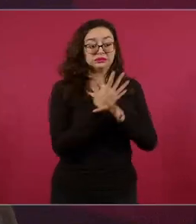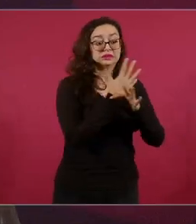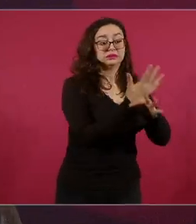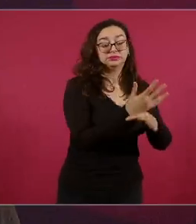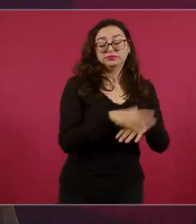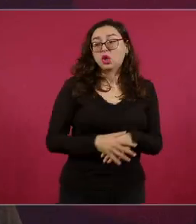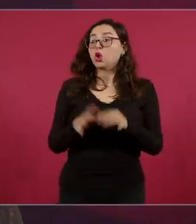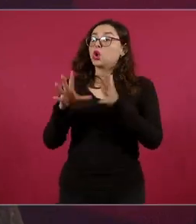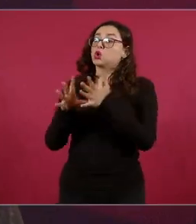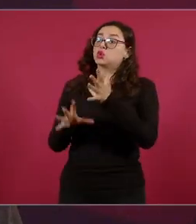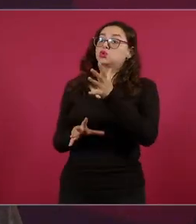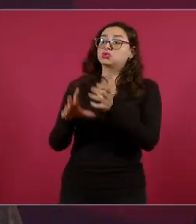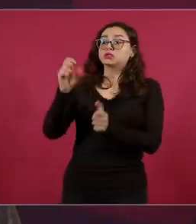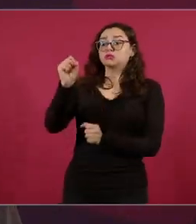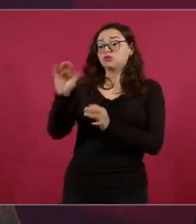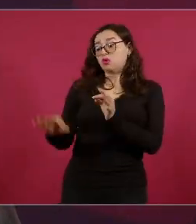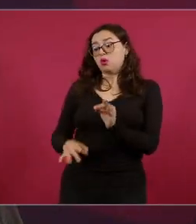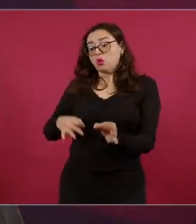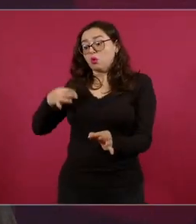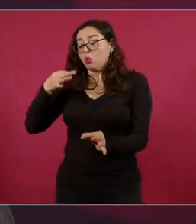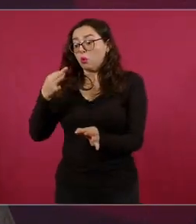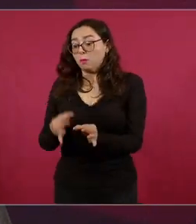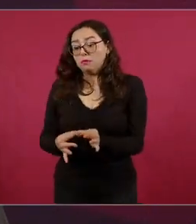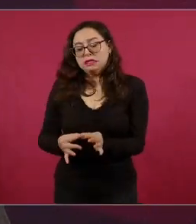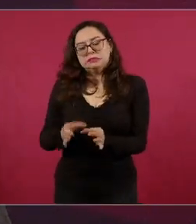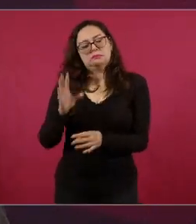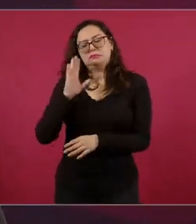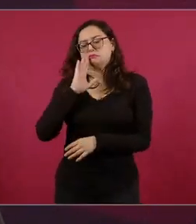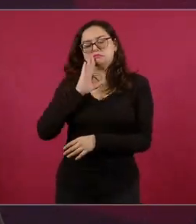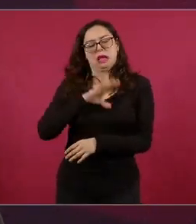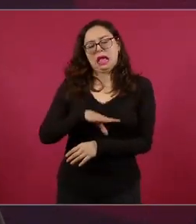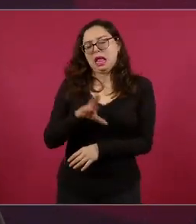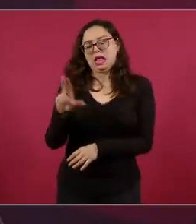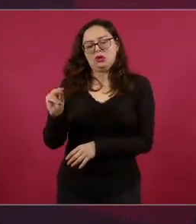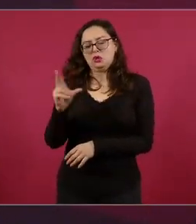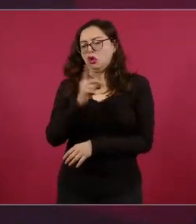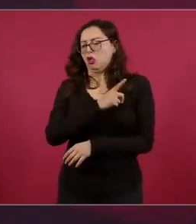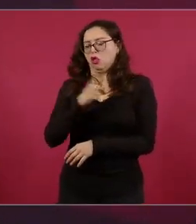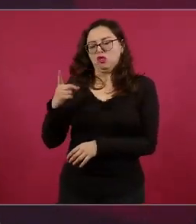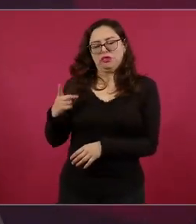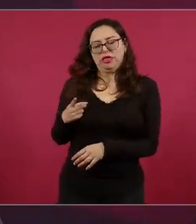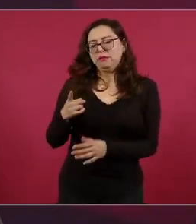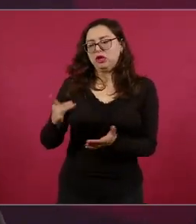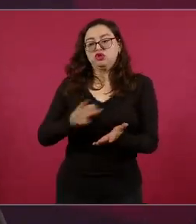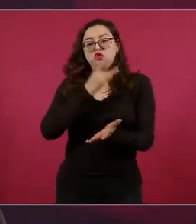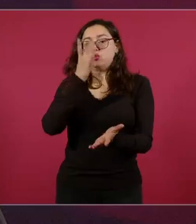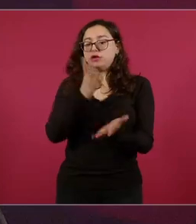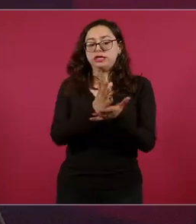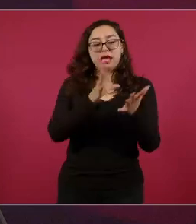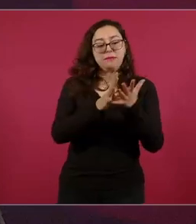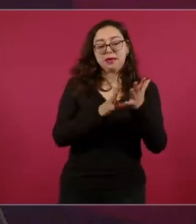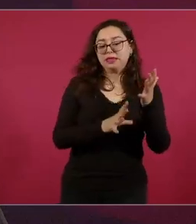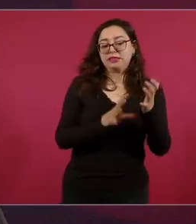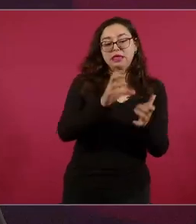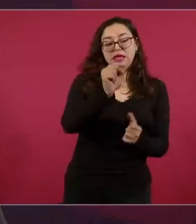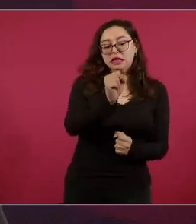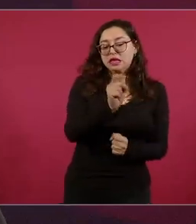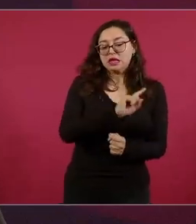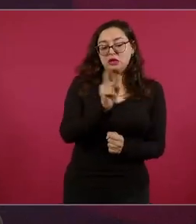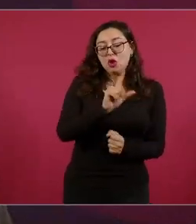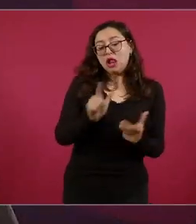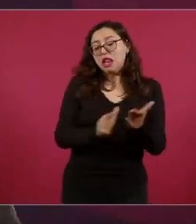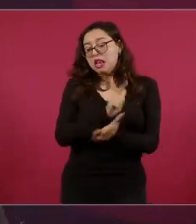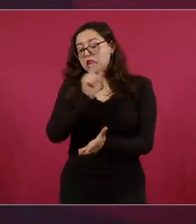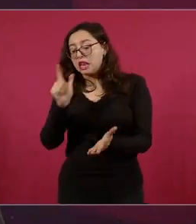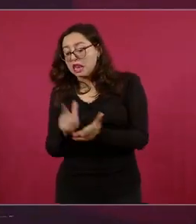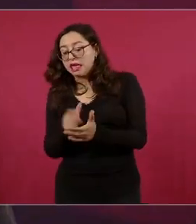letra dice la Constitución, que es incorrecto y que el oficialismo y sus propagandistas quieren burlar la norma.